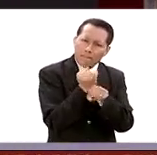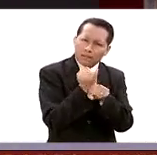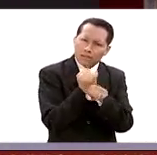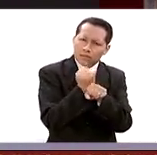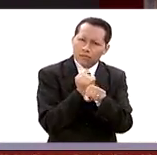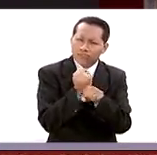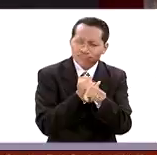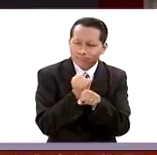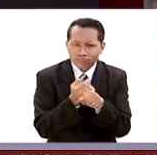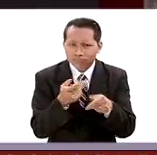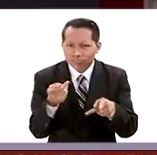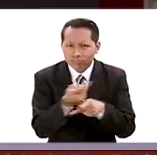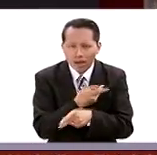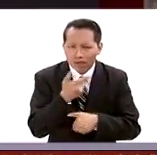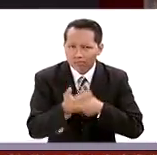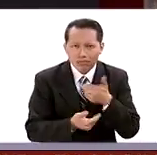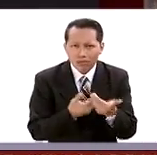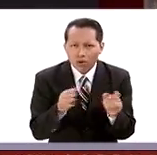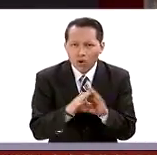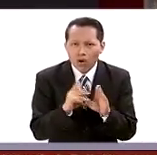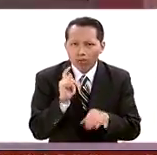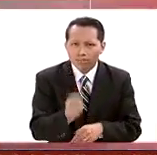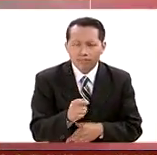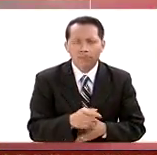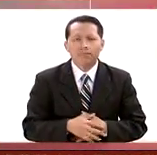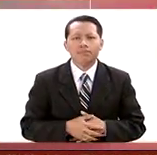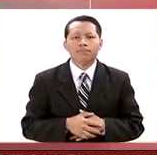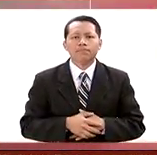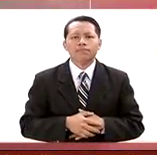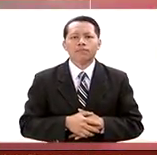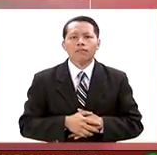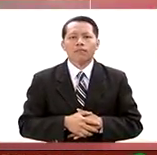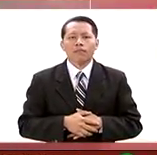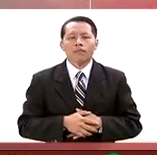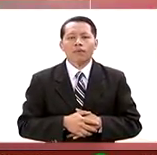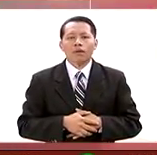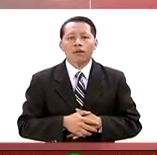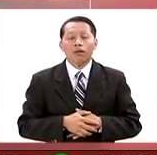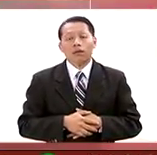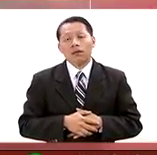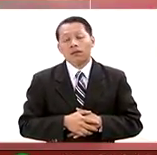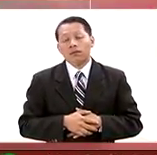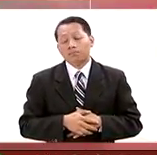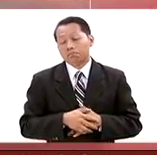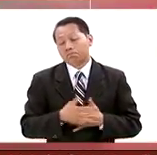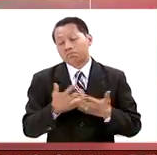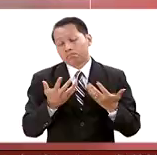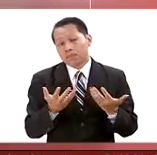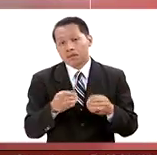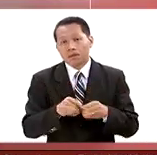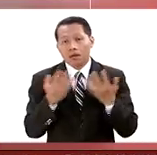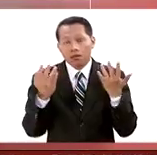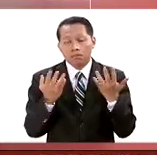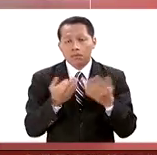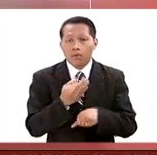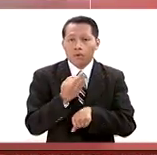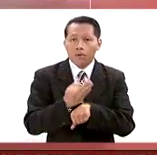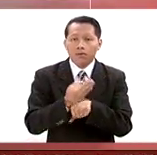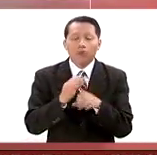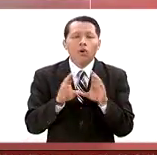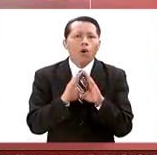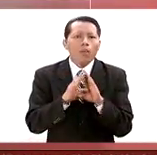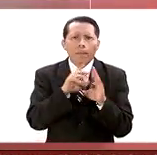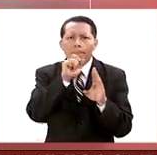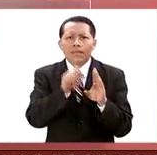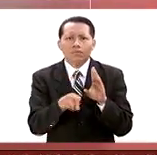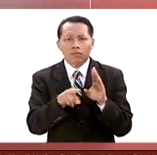y con los avances de las mismas? Bueno, sí, de manera preliminar, evidentemente, la primera conexión que